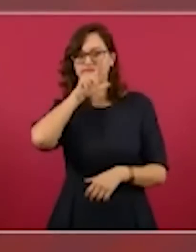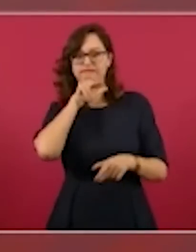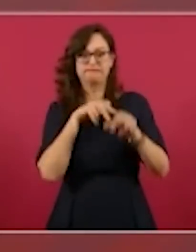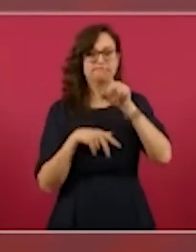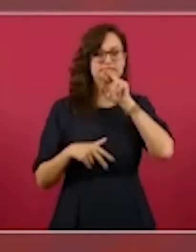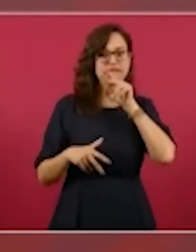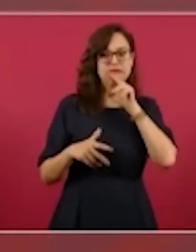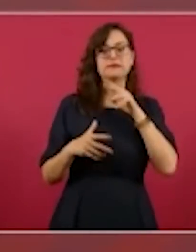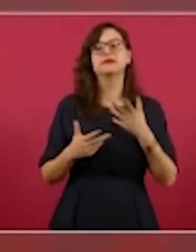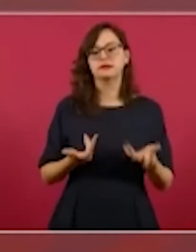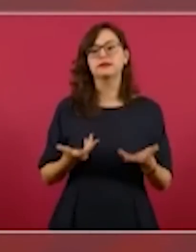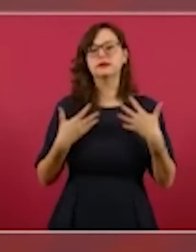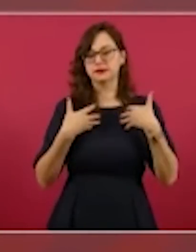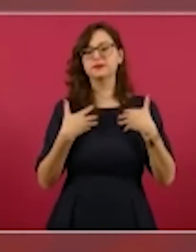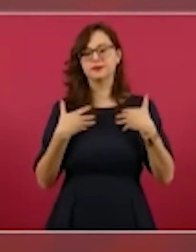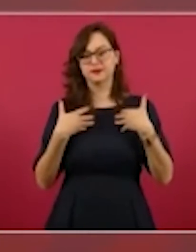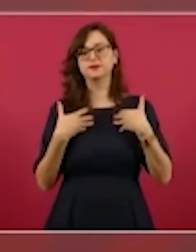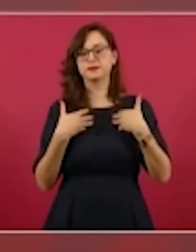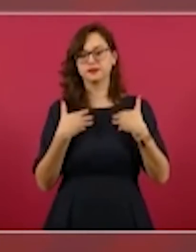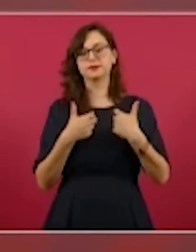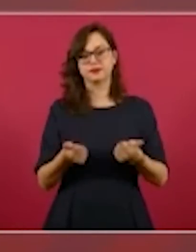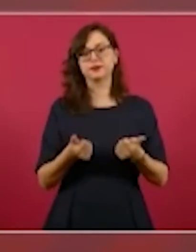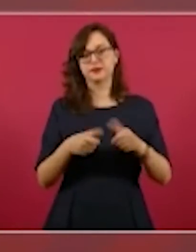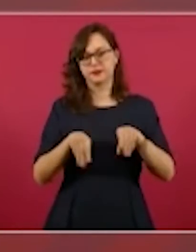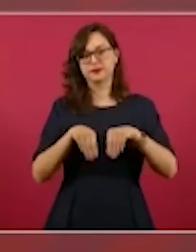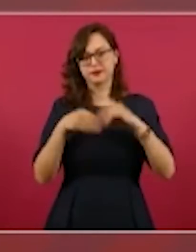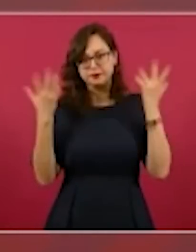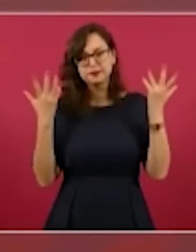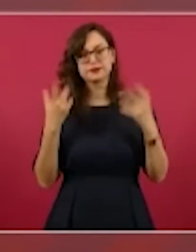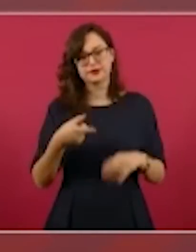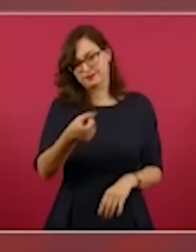involucrada, que participaron